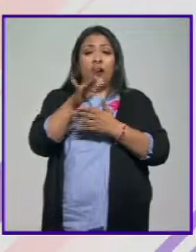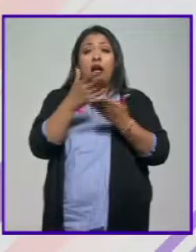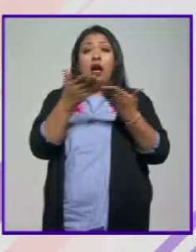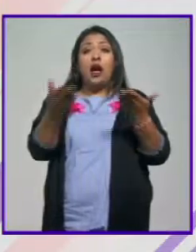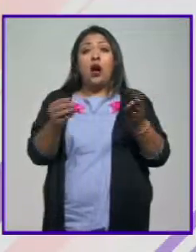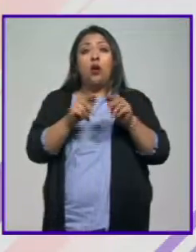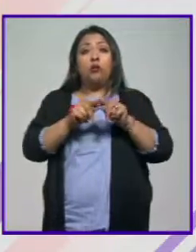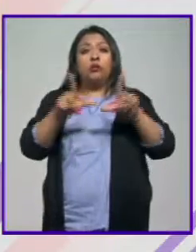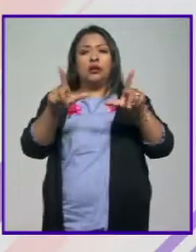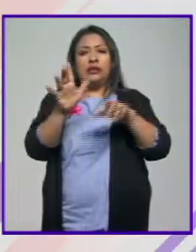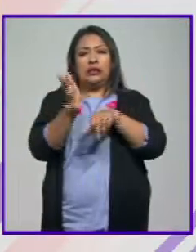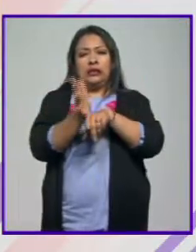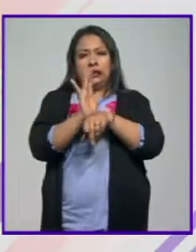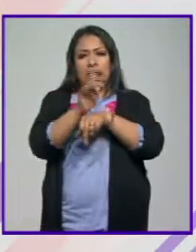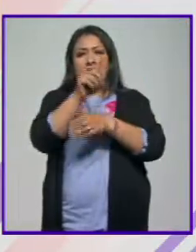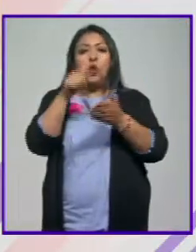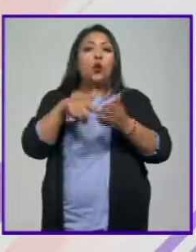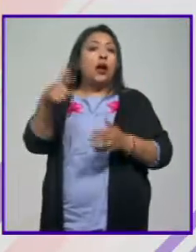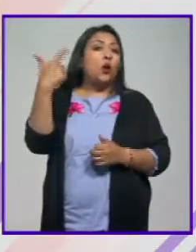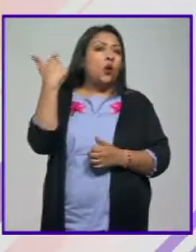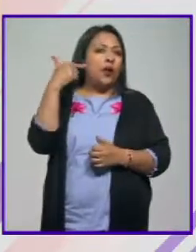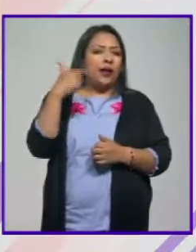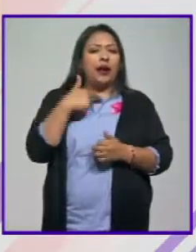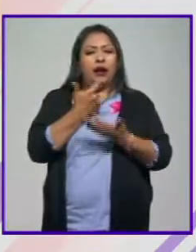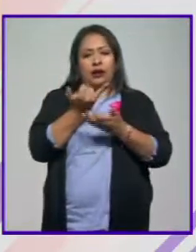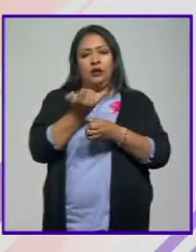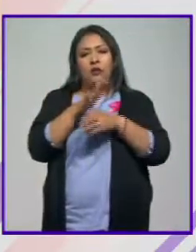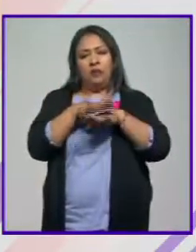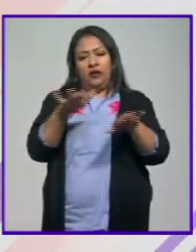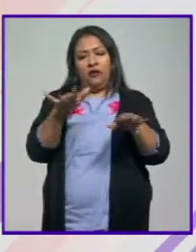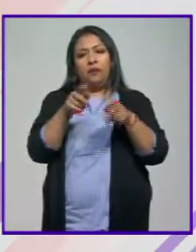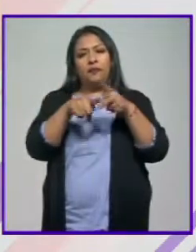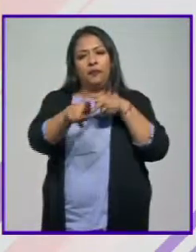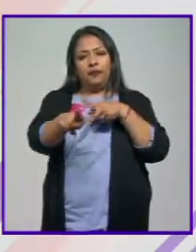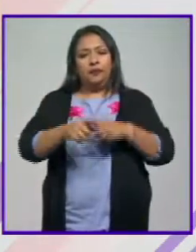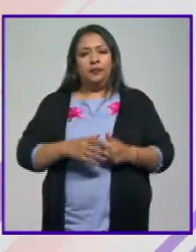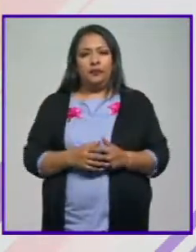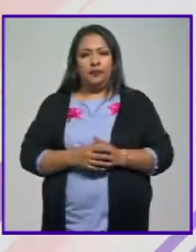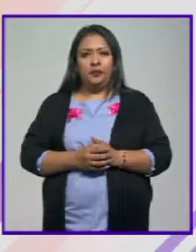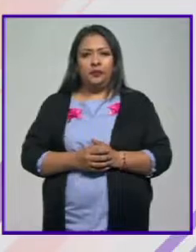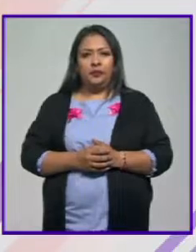estrenará en su formato de cine en Guadalajara. Con esto y más, ¡comenzamos!